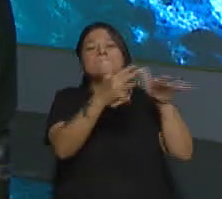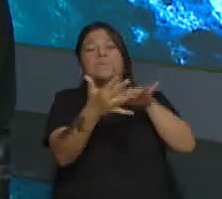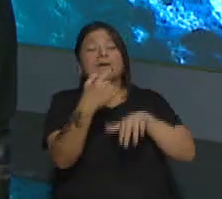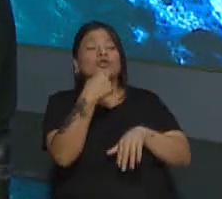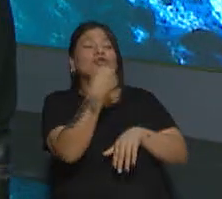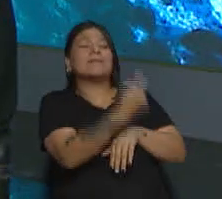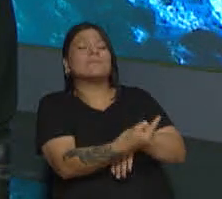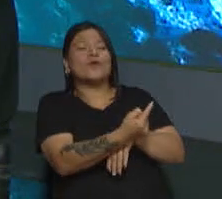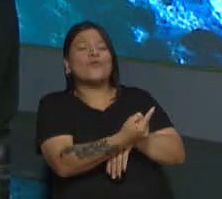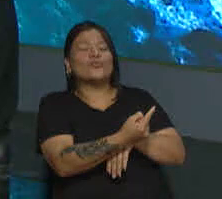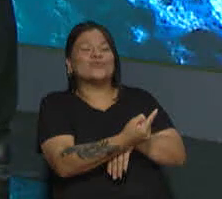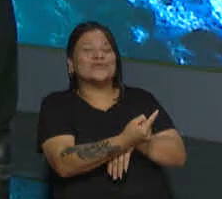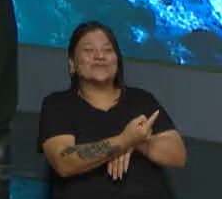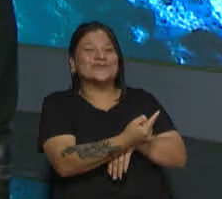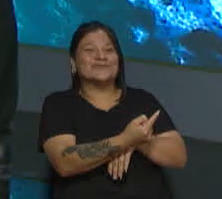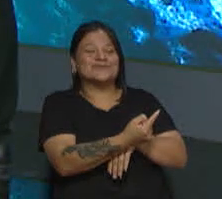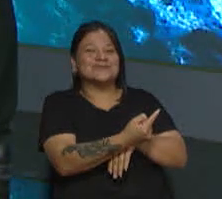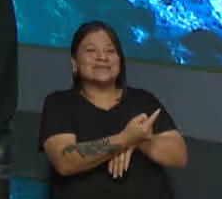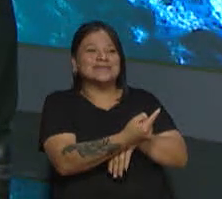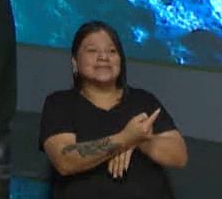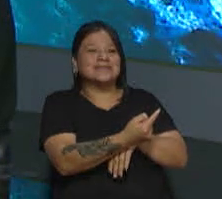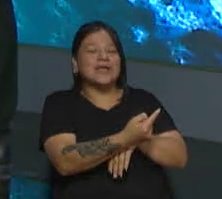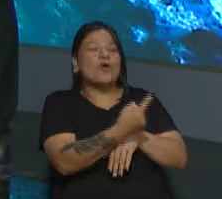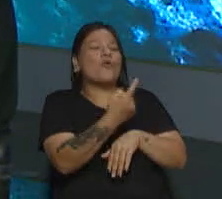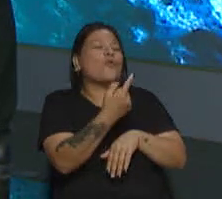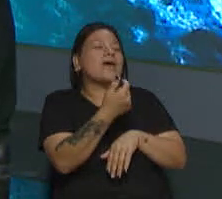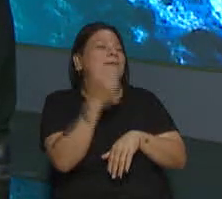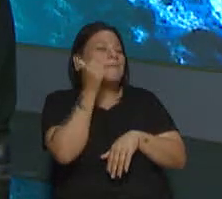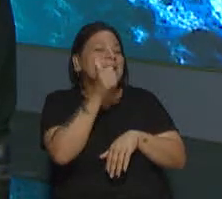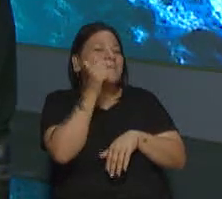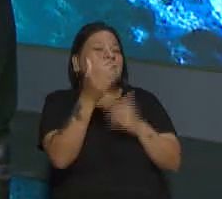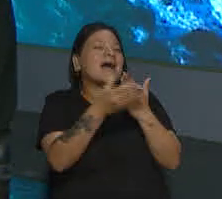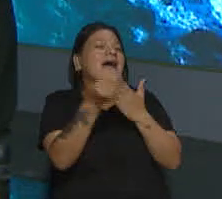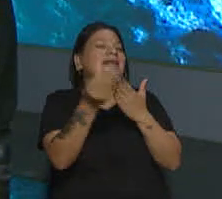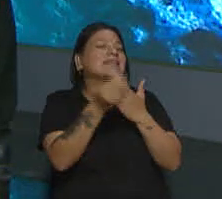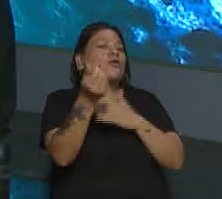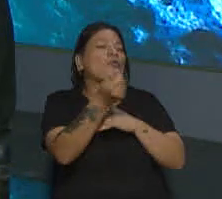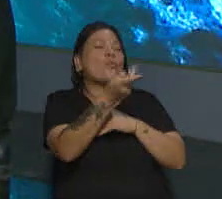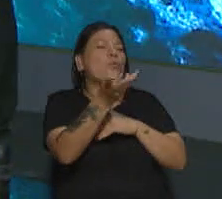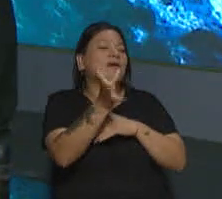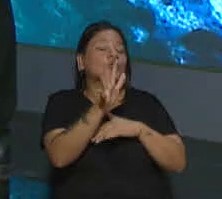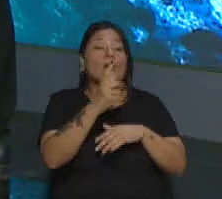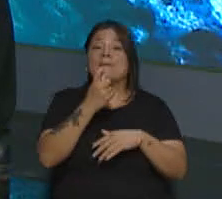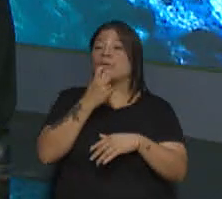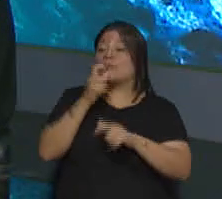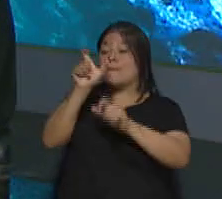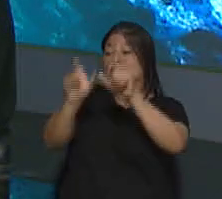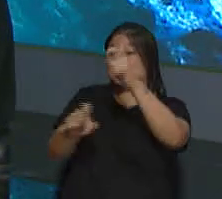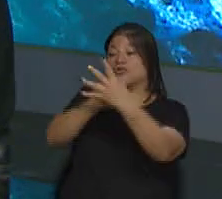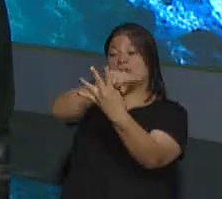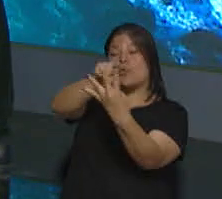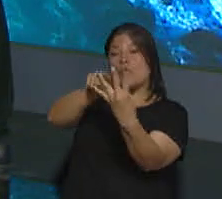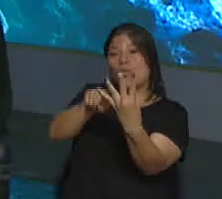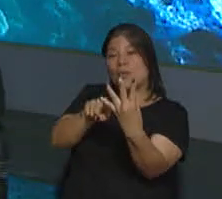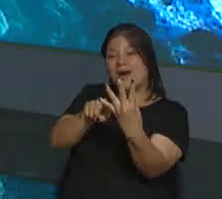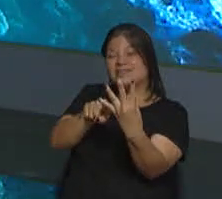yo te pregunte, Fauto, ¿cuánto puedo pensar en una estadía en Mar del Plata? Bueno, por ejemplo, para cuatro personas no